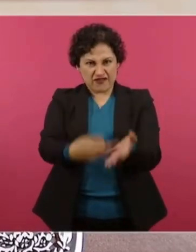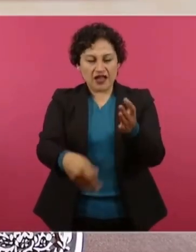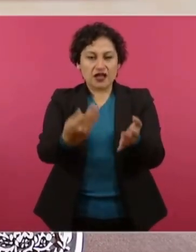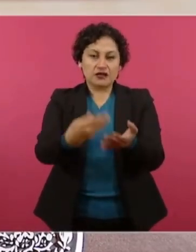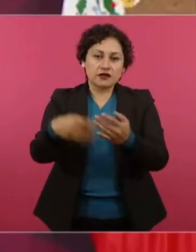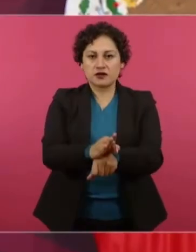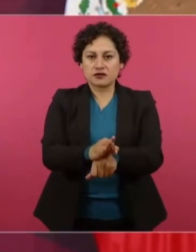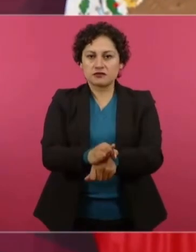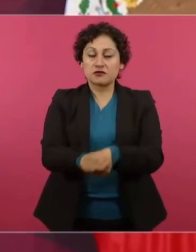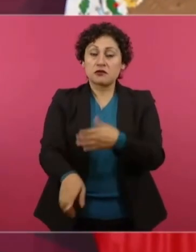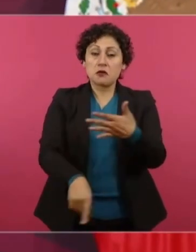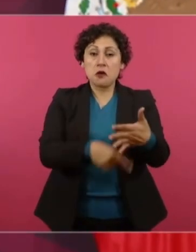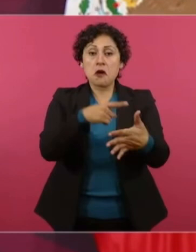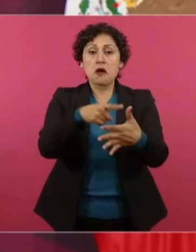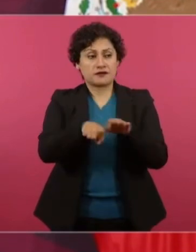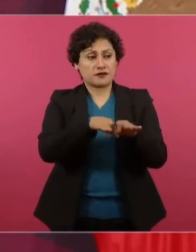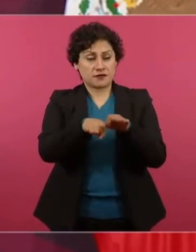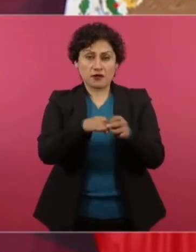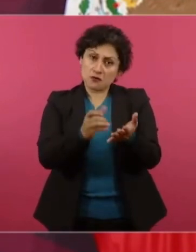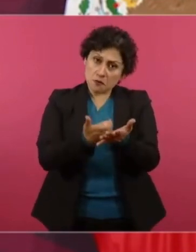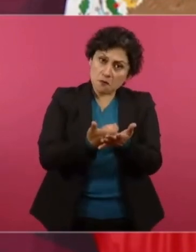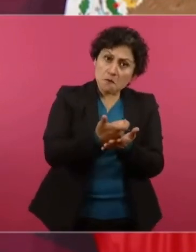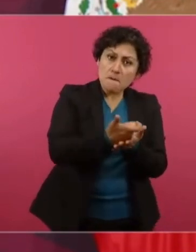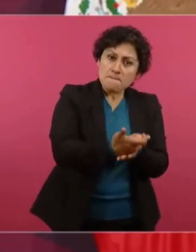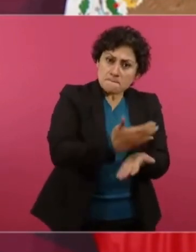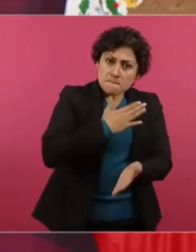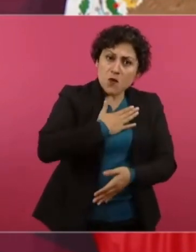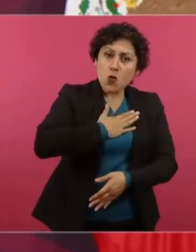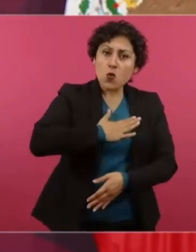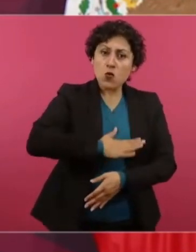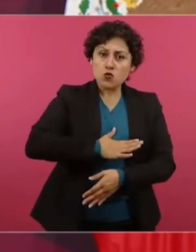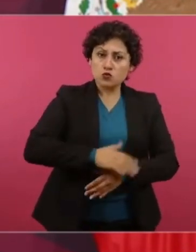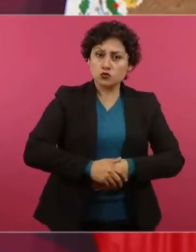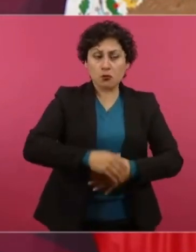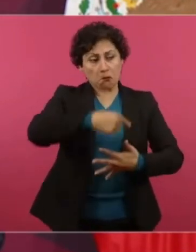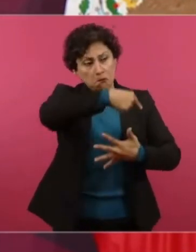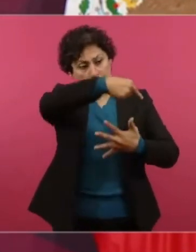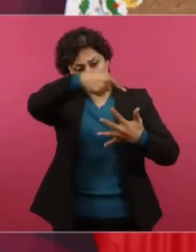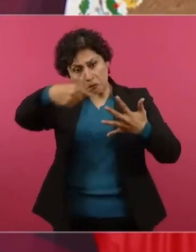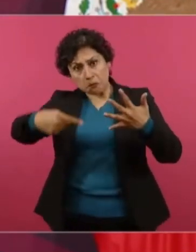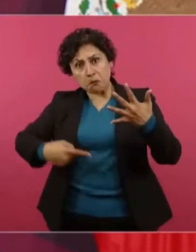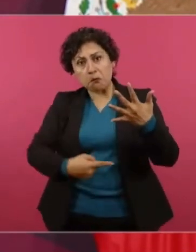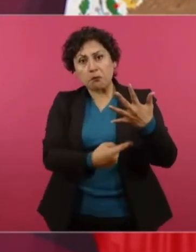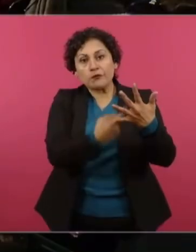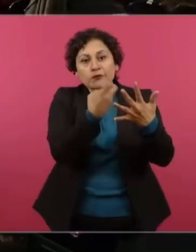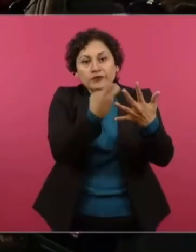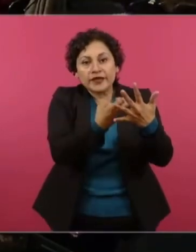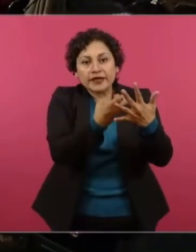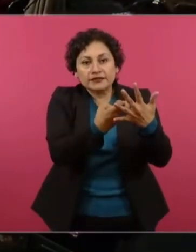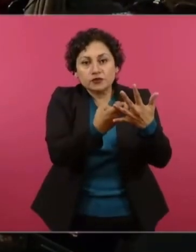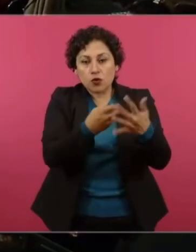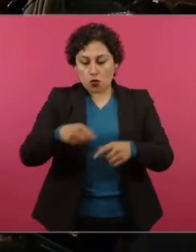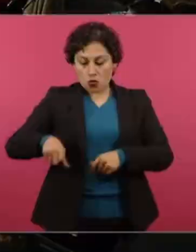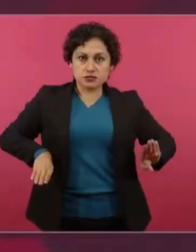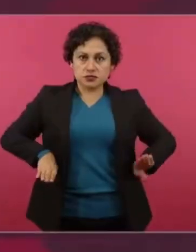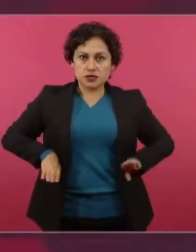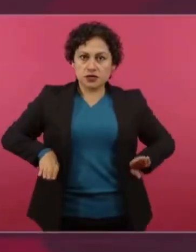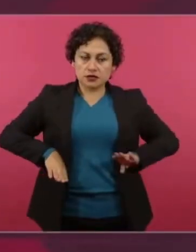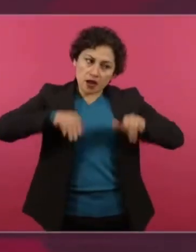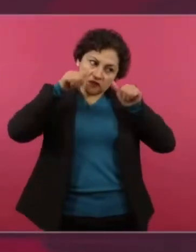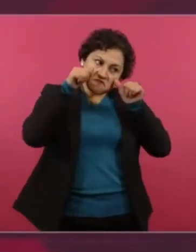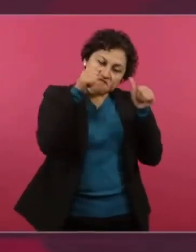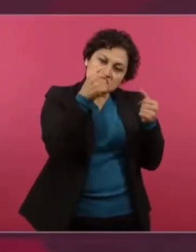salarios justos. Eso es lo que tiene que hacer un gobierno de izquierda.